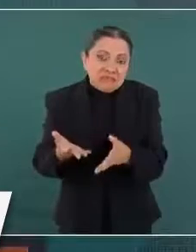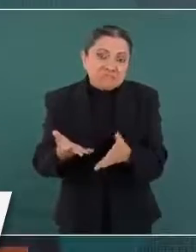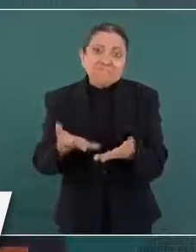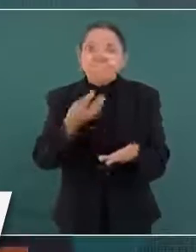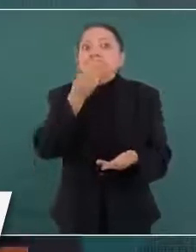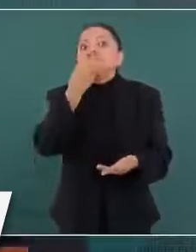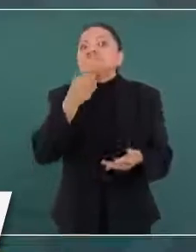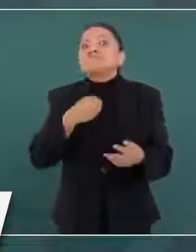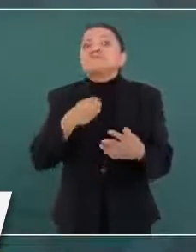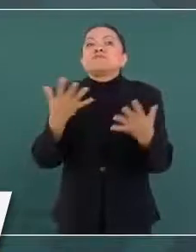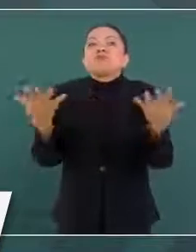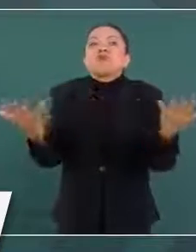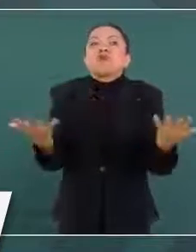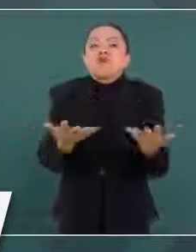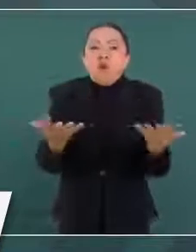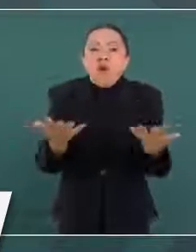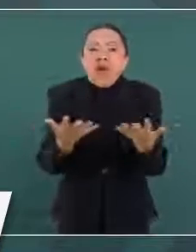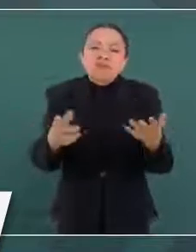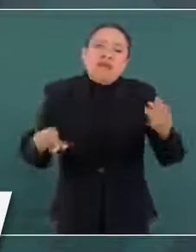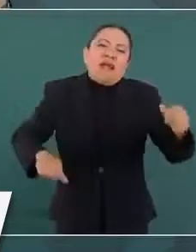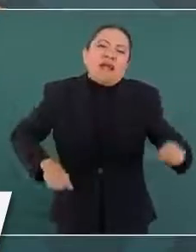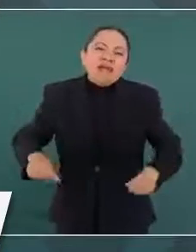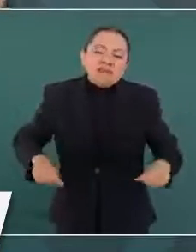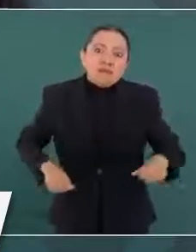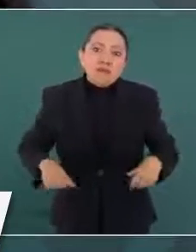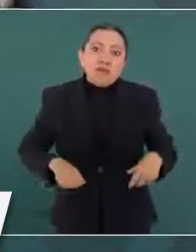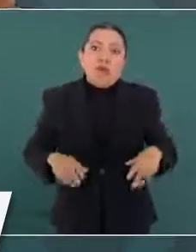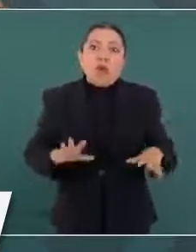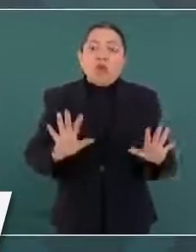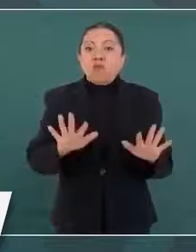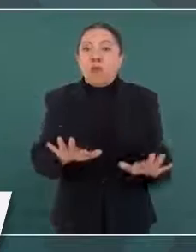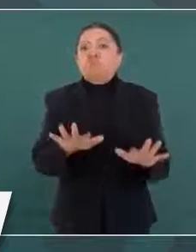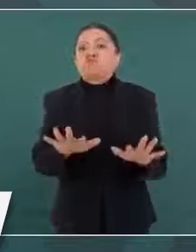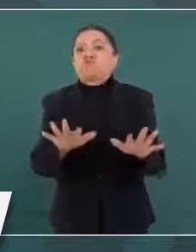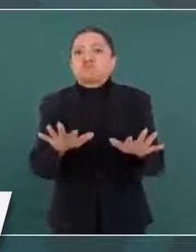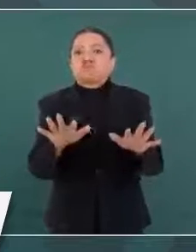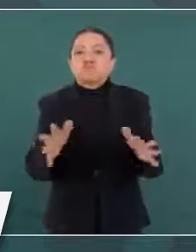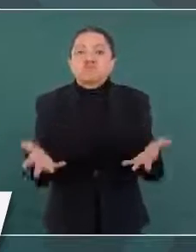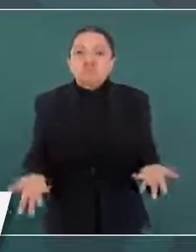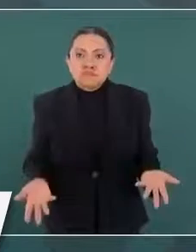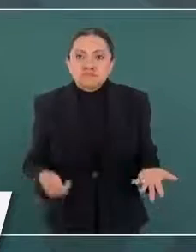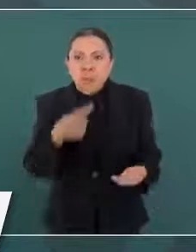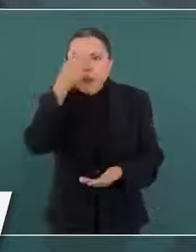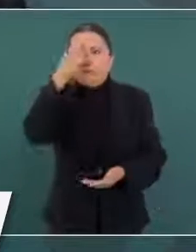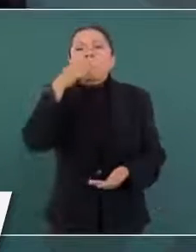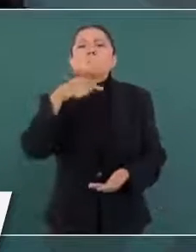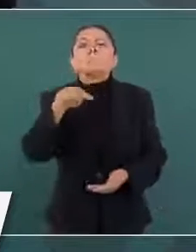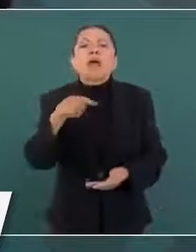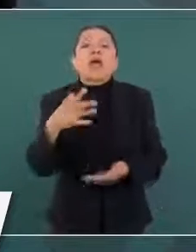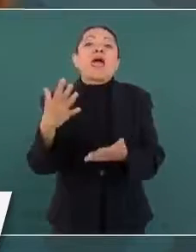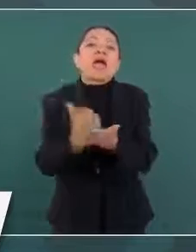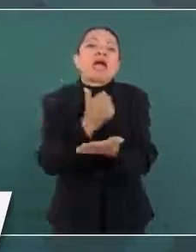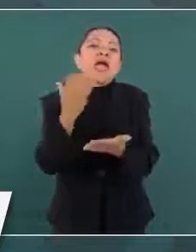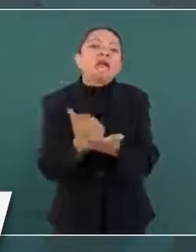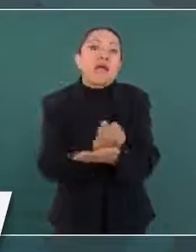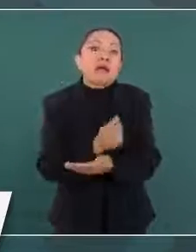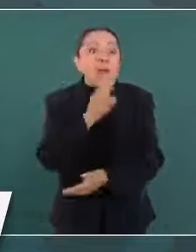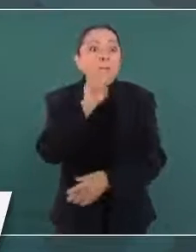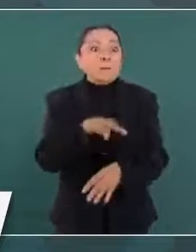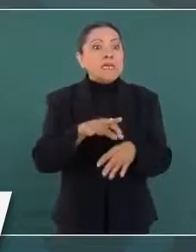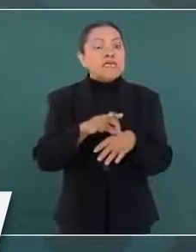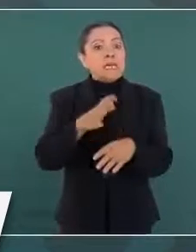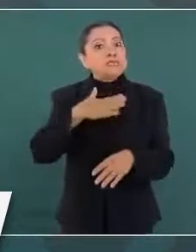espectaculares o se buscan actos espectaculares para ganar la legitimidad